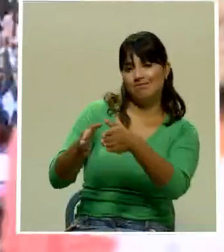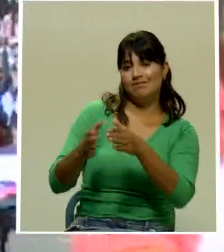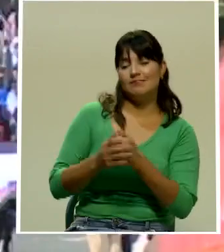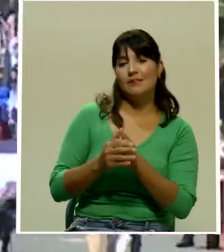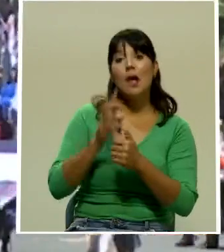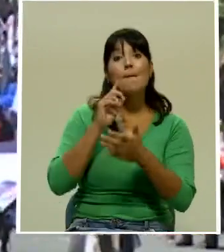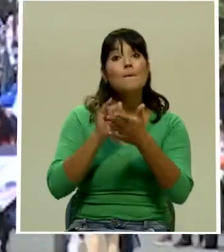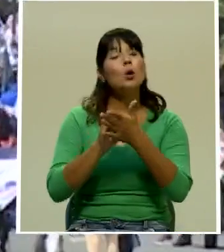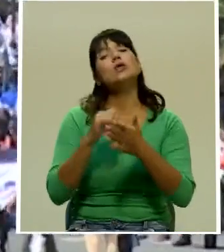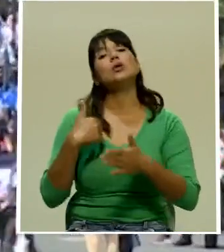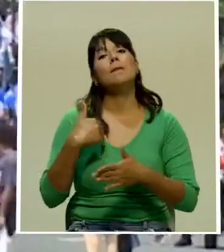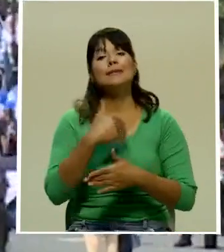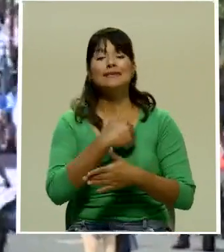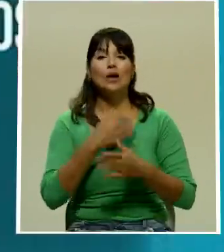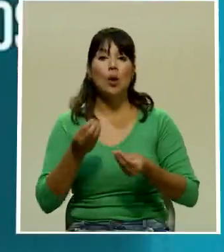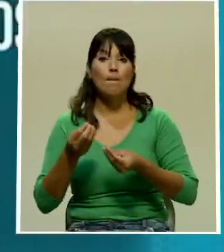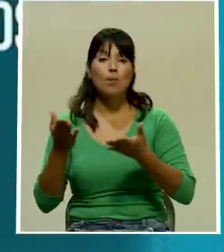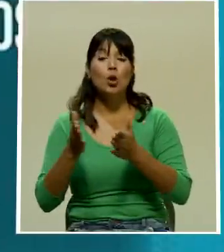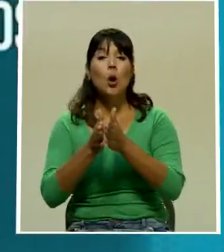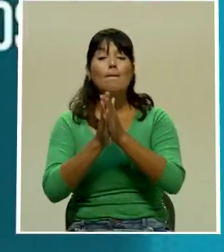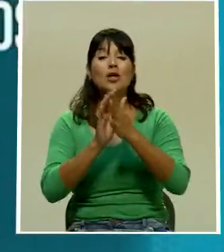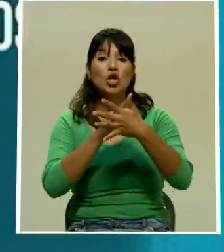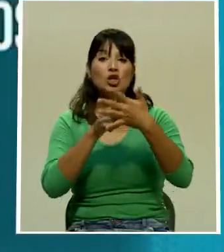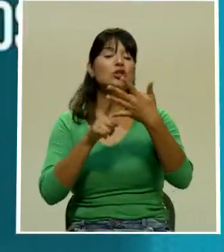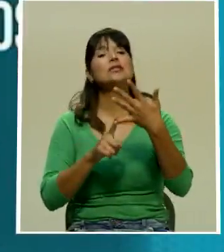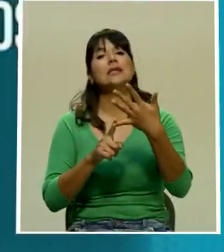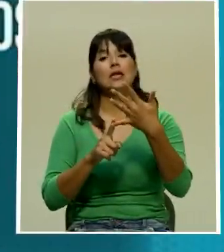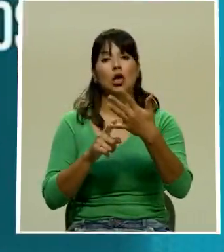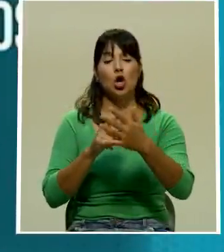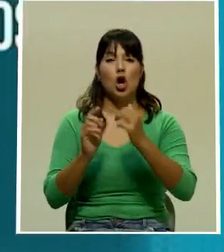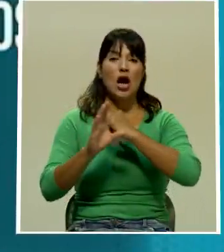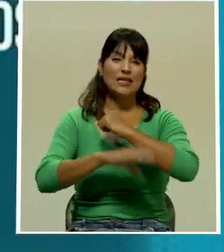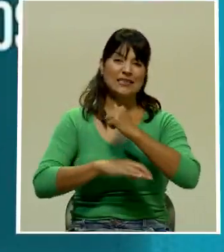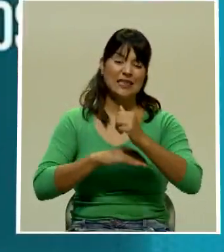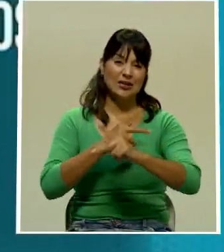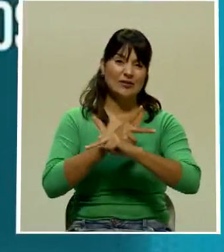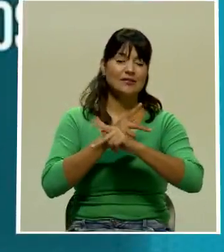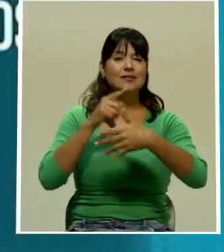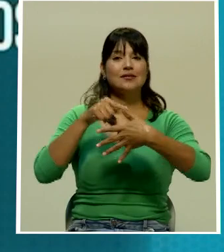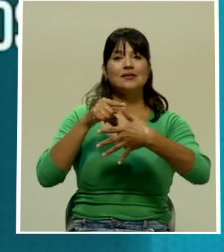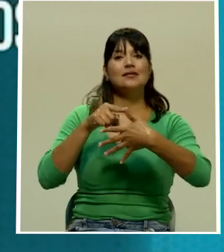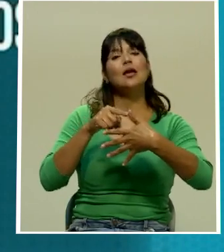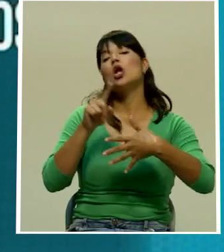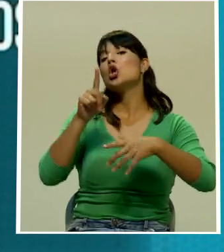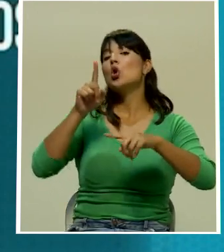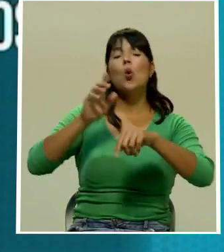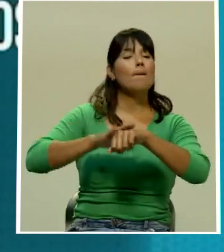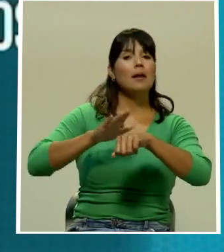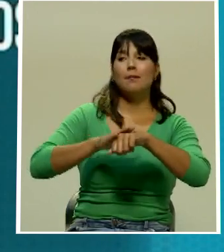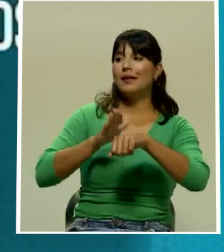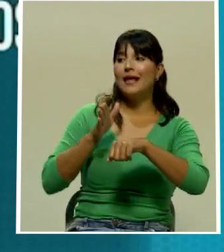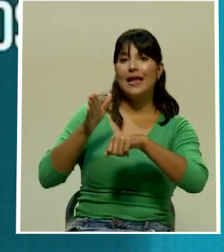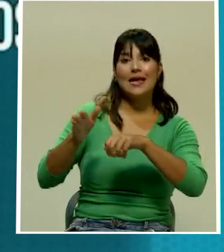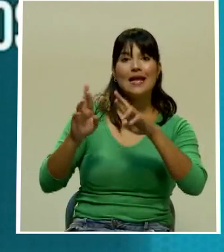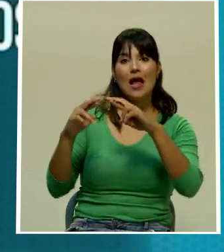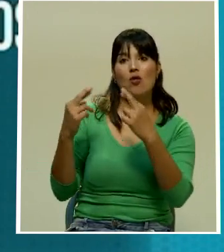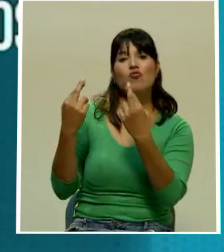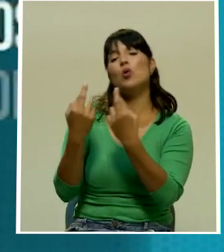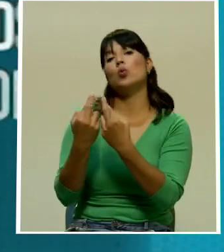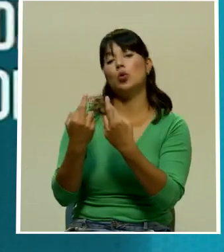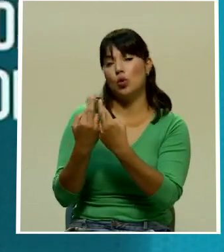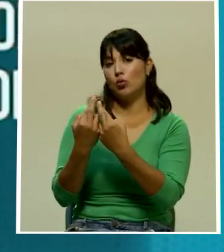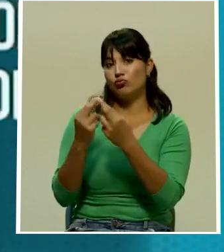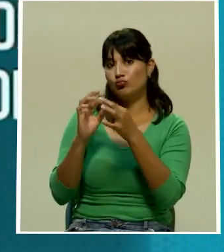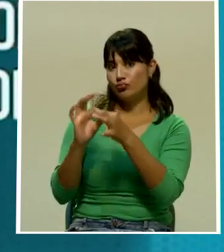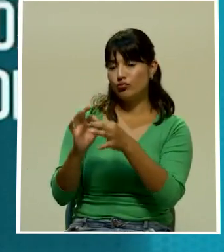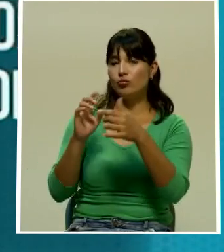había solicitado cinco medidas cautelares, prohibición de concurrir o participar en reuniones tendientes a continuar con los delitos investigados,